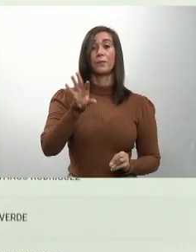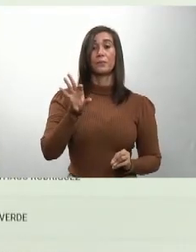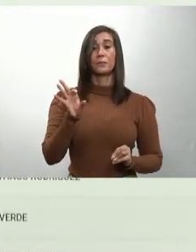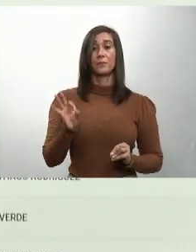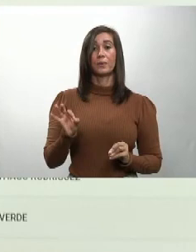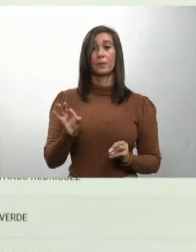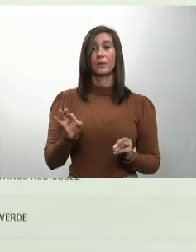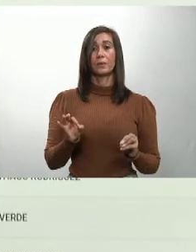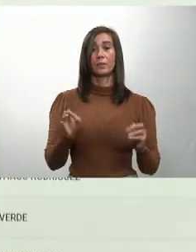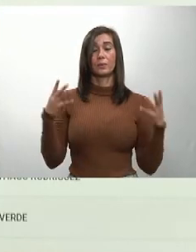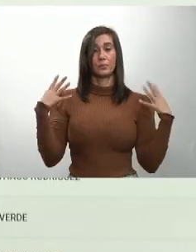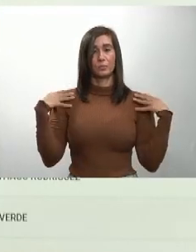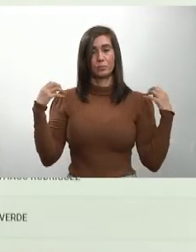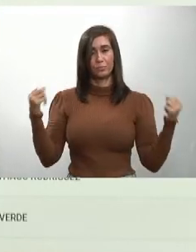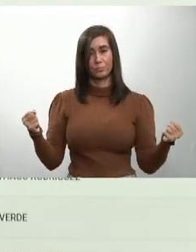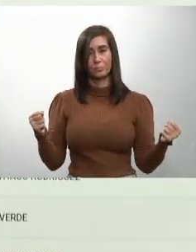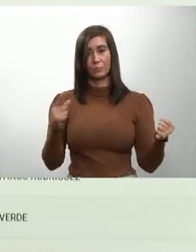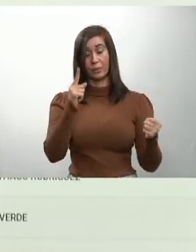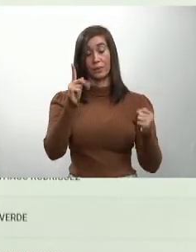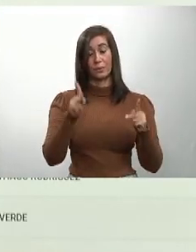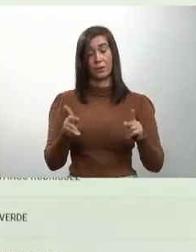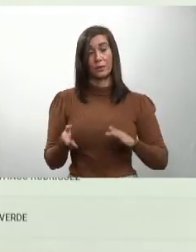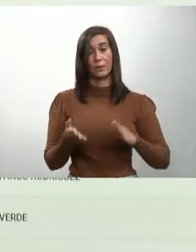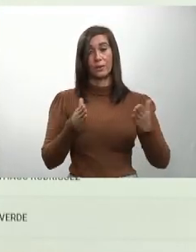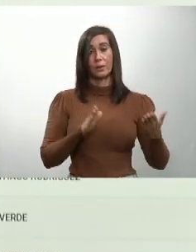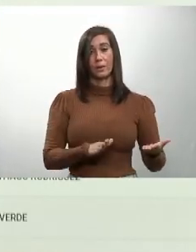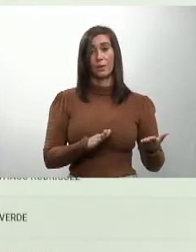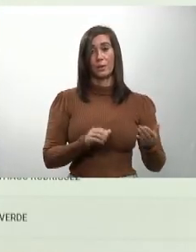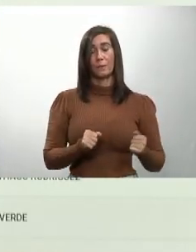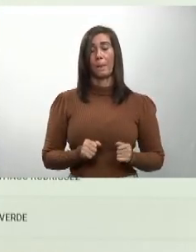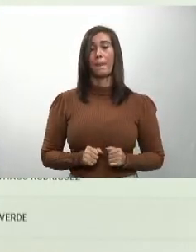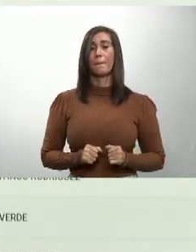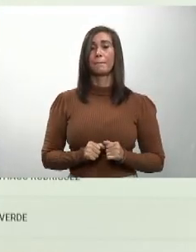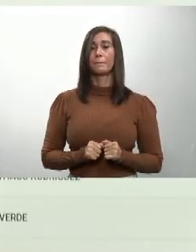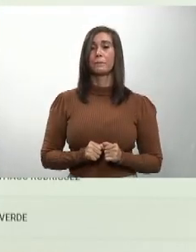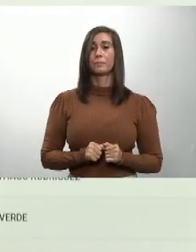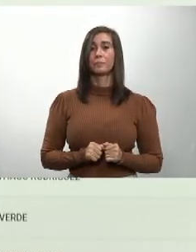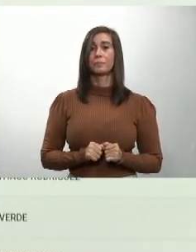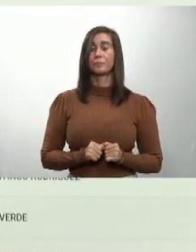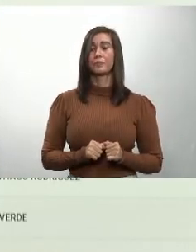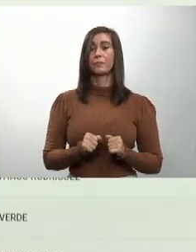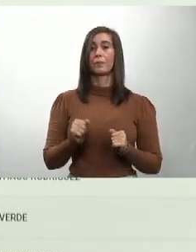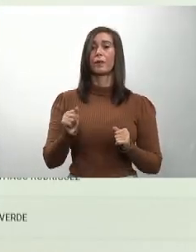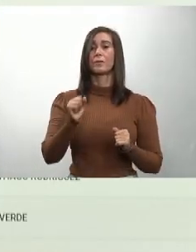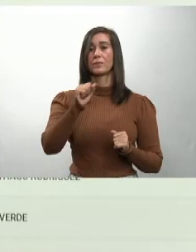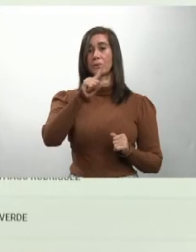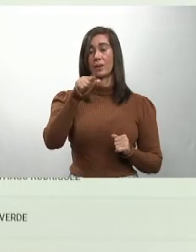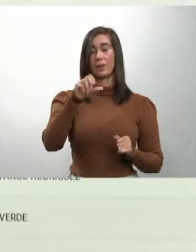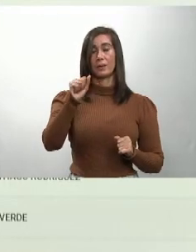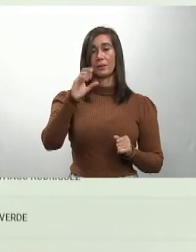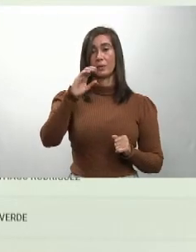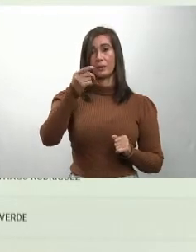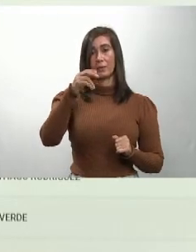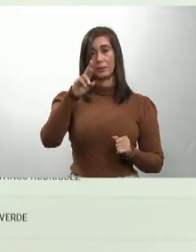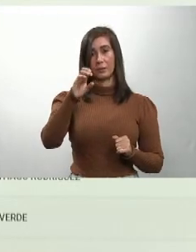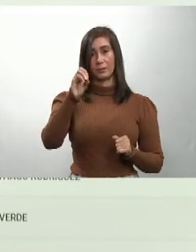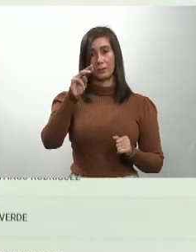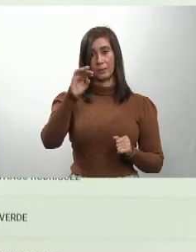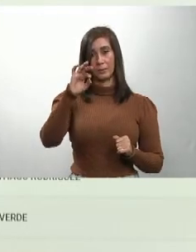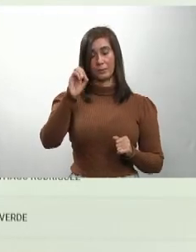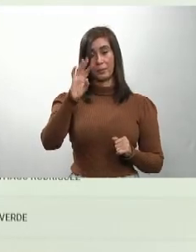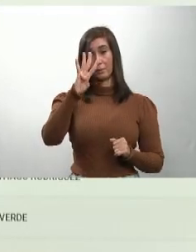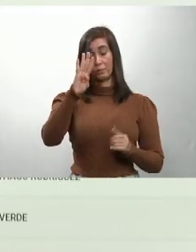recuperados, 1 fallecimiento. Sánchez Ramírez, 4 casos nuevos,